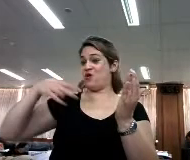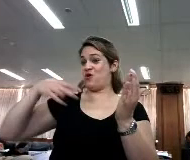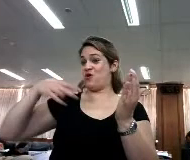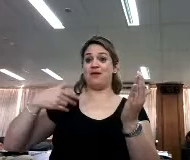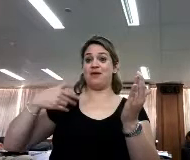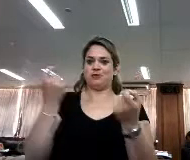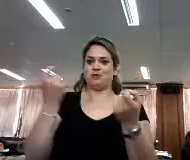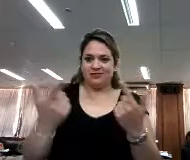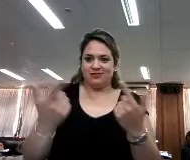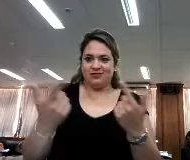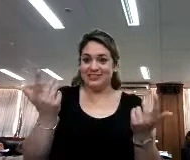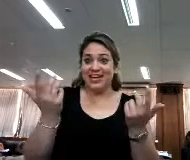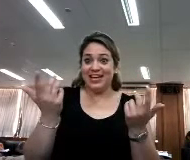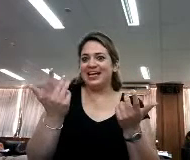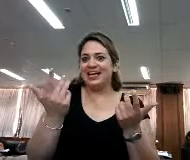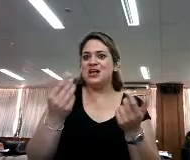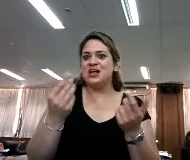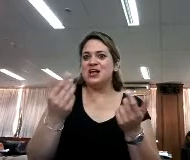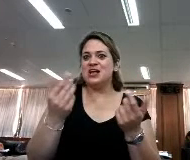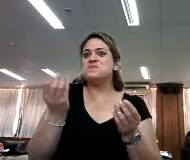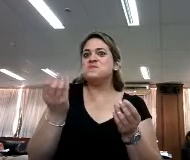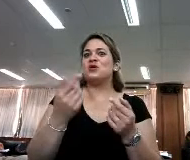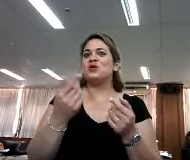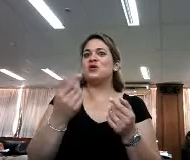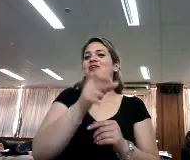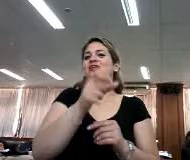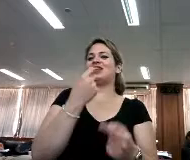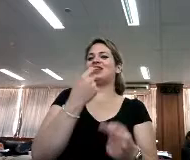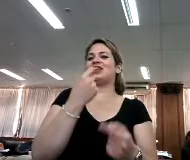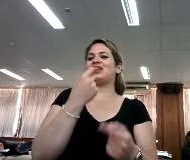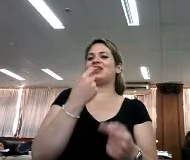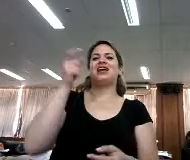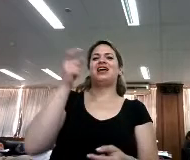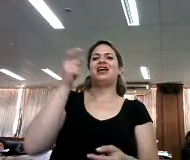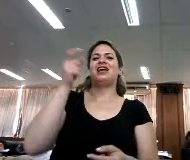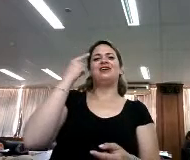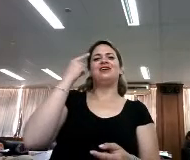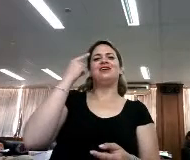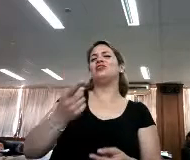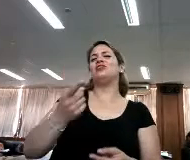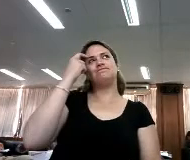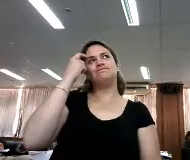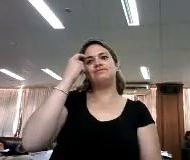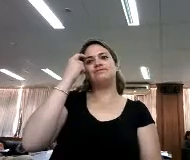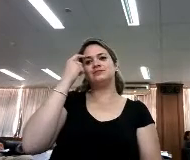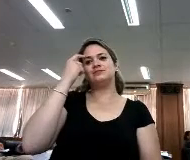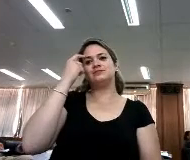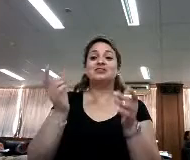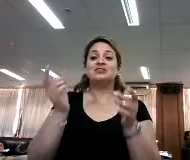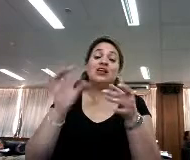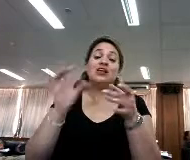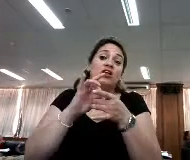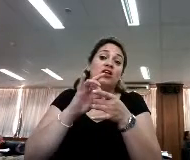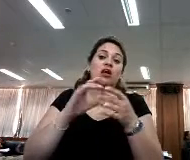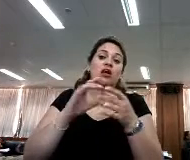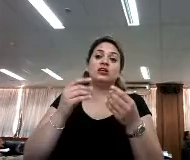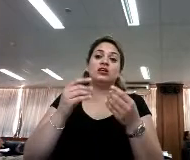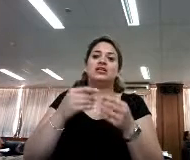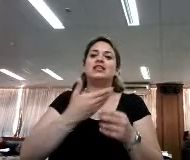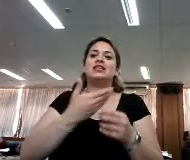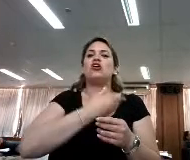acá, porque lo dijo alguien, entonces pensaba en los efectos y lo conectaba con el tema de los fan fiction.